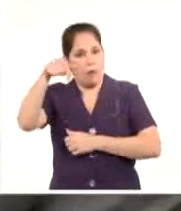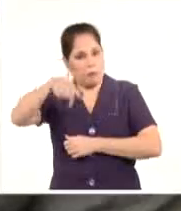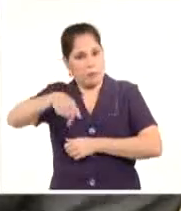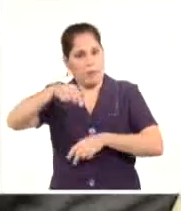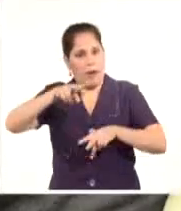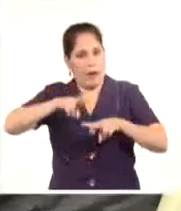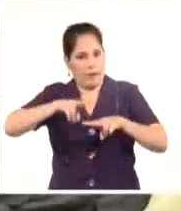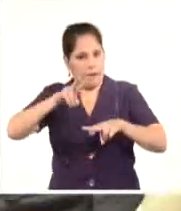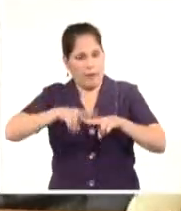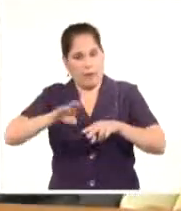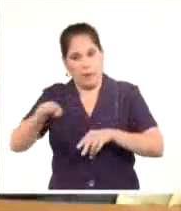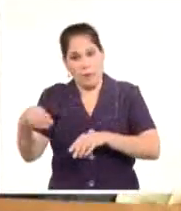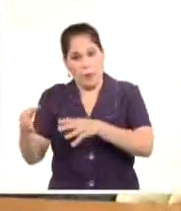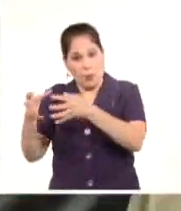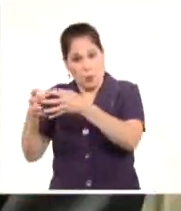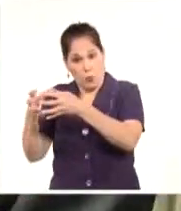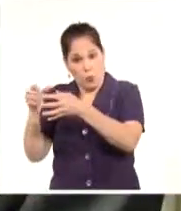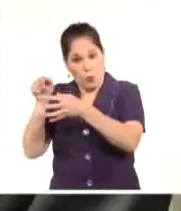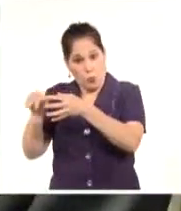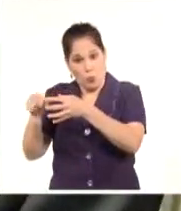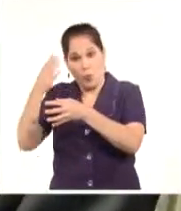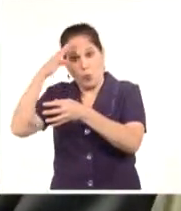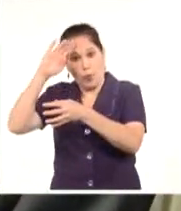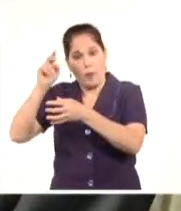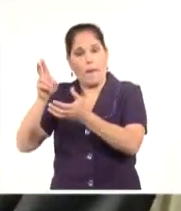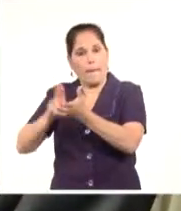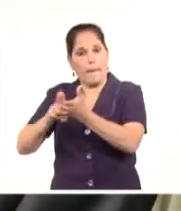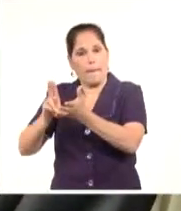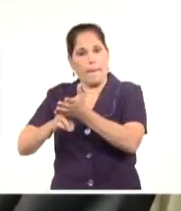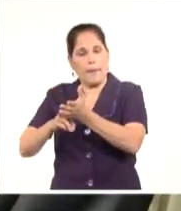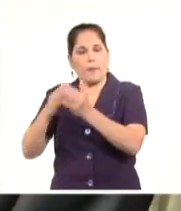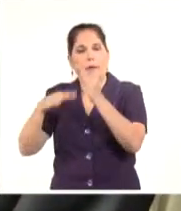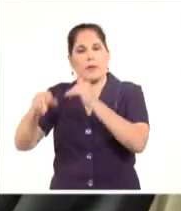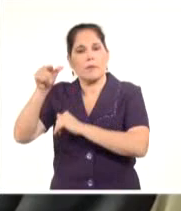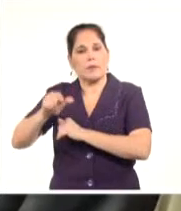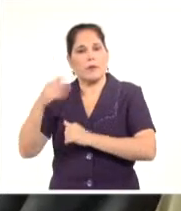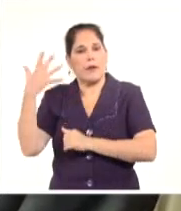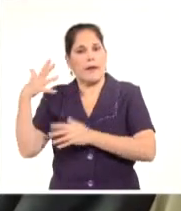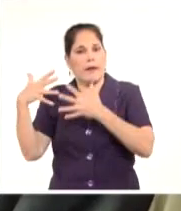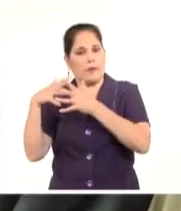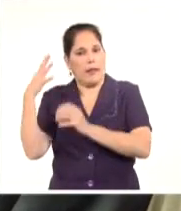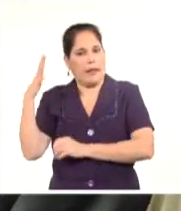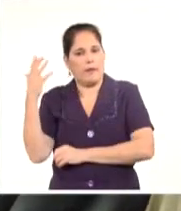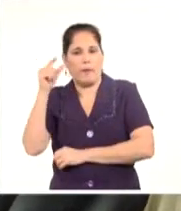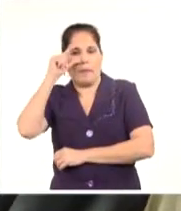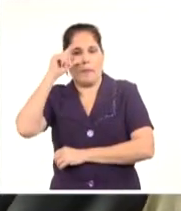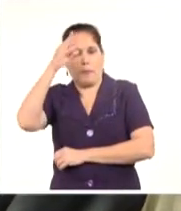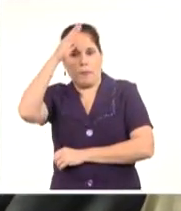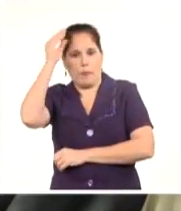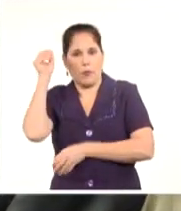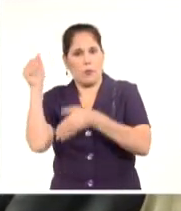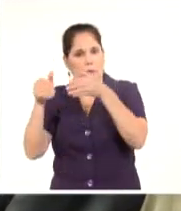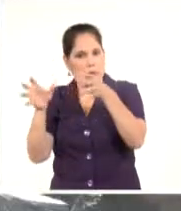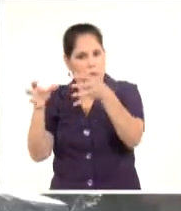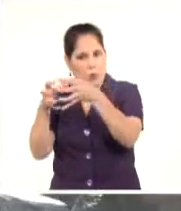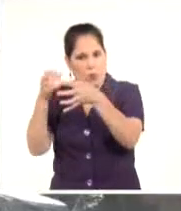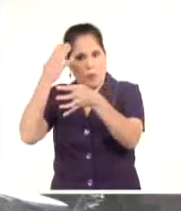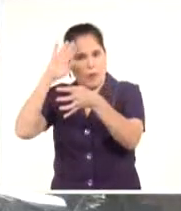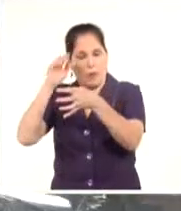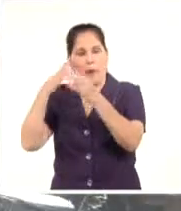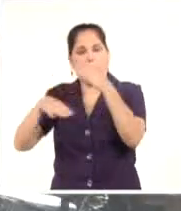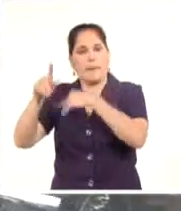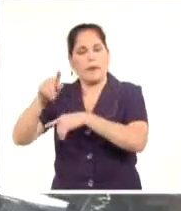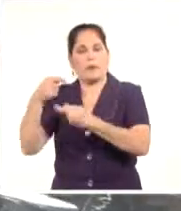Por la parte cubana estuvieron presentes el miembro del buro político y ministro de relaciones exteriores, Bruno Rodríguez Parrilla, el ministro de